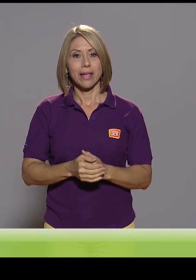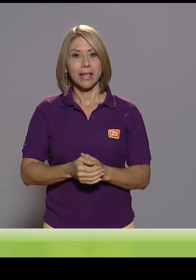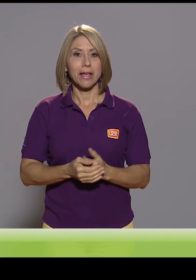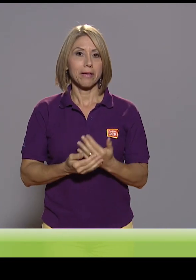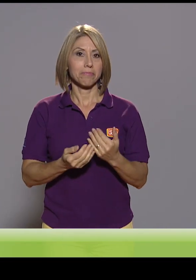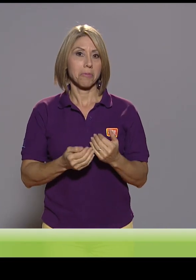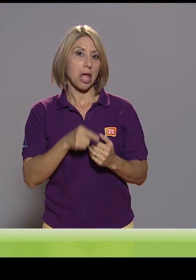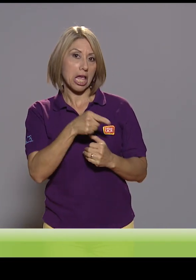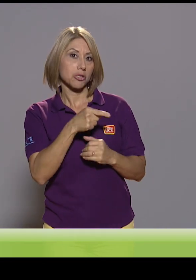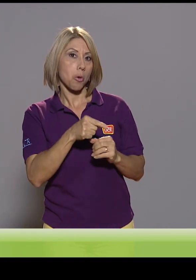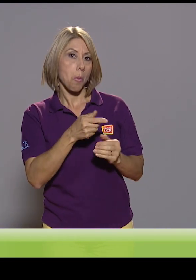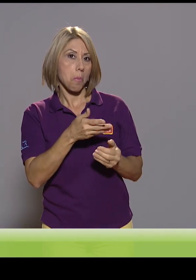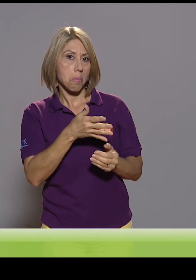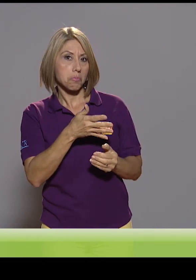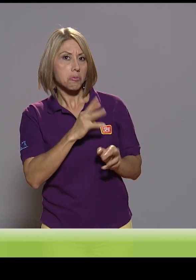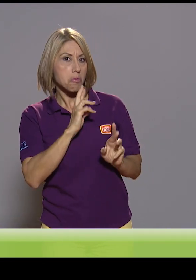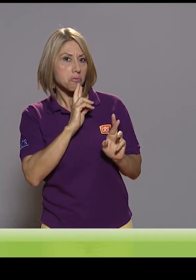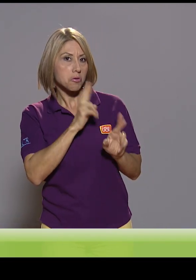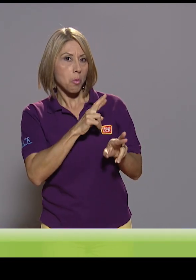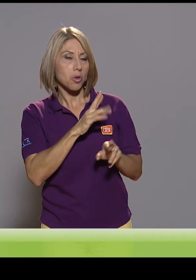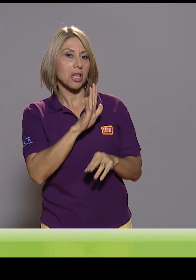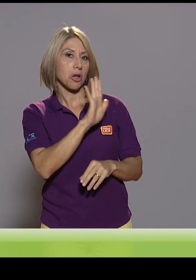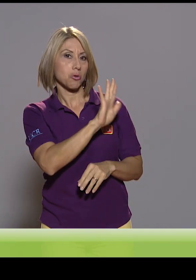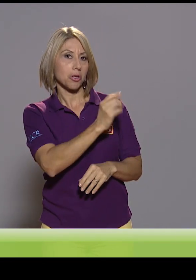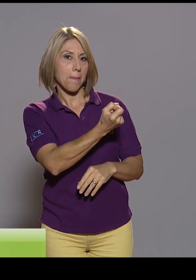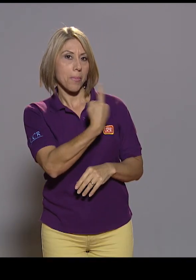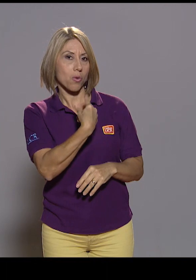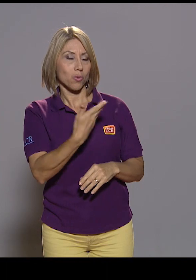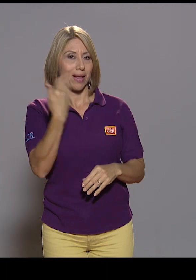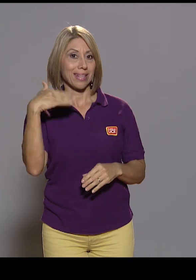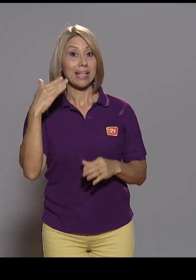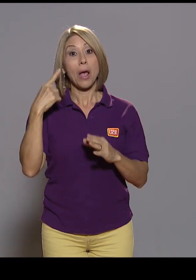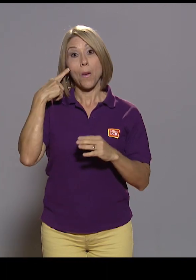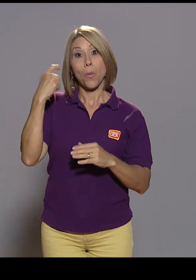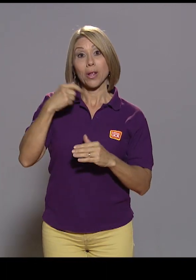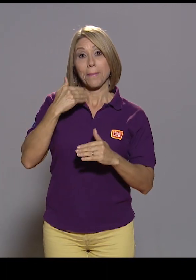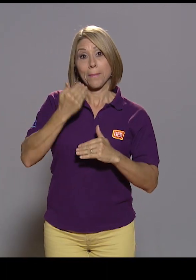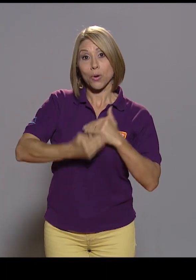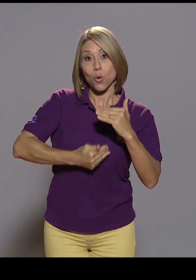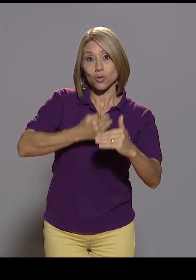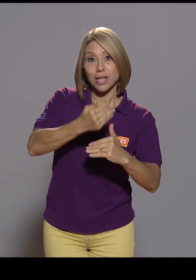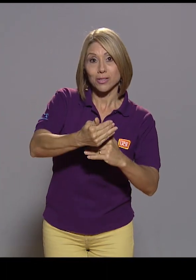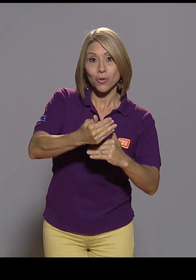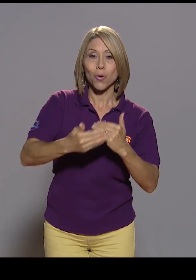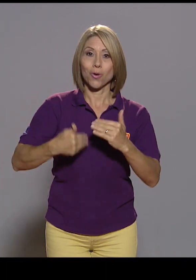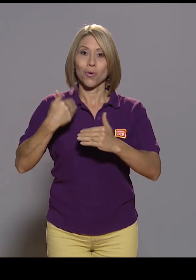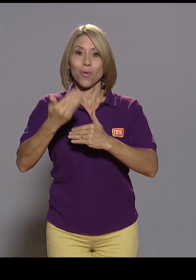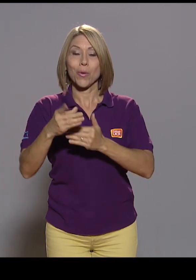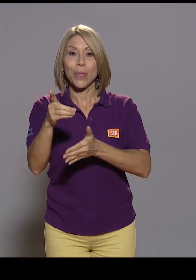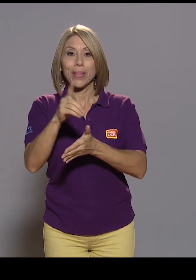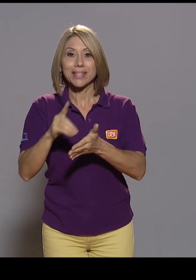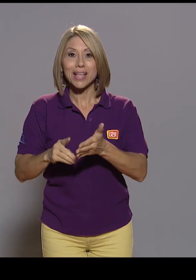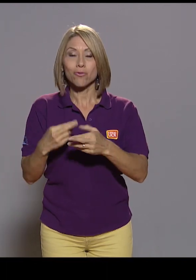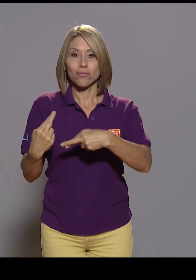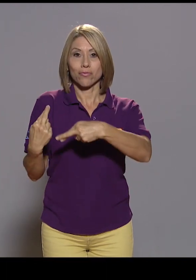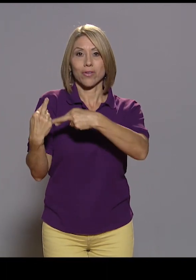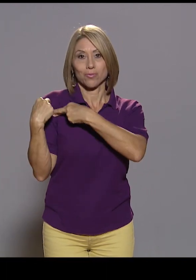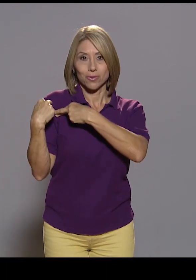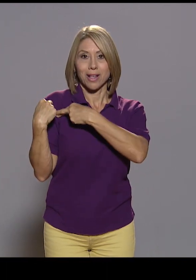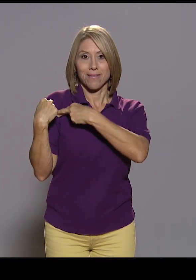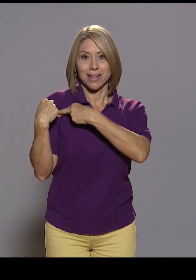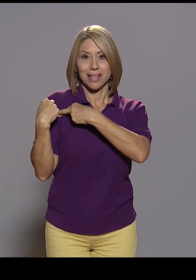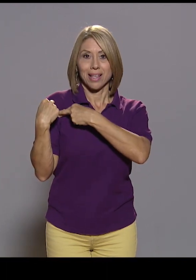tu pregunta, porque sí, un proceso y un diseño responsable y más a materia de personas,